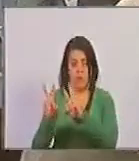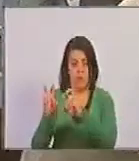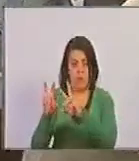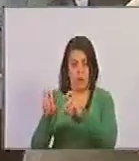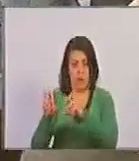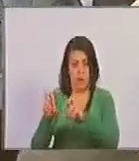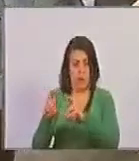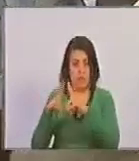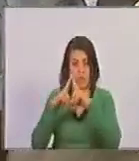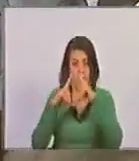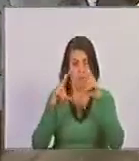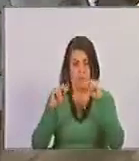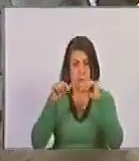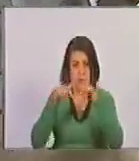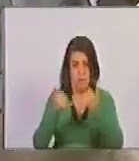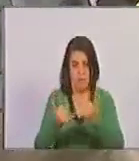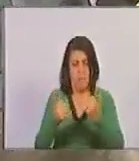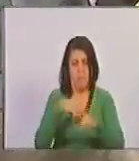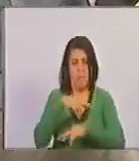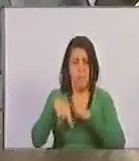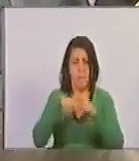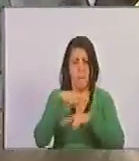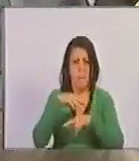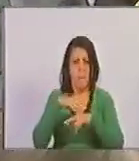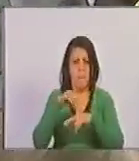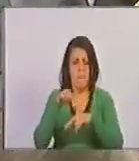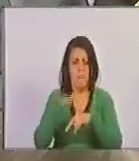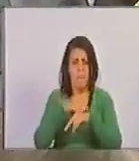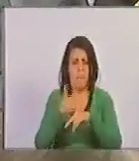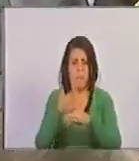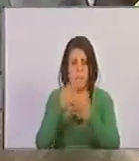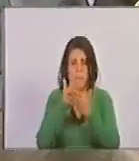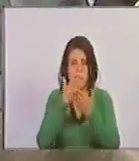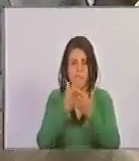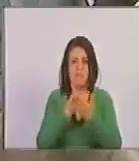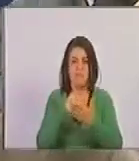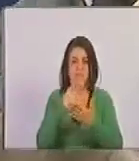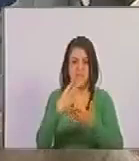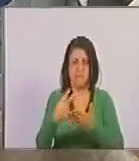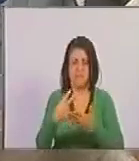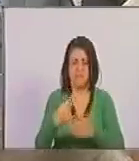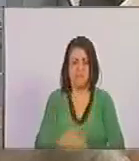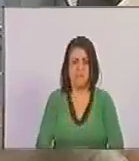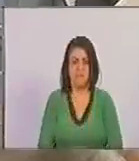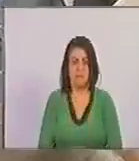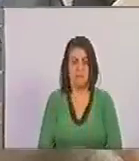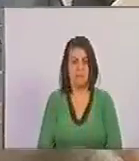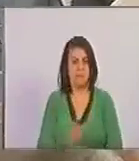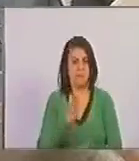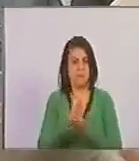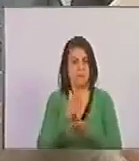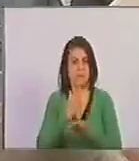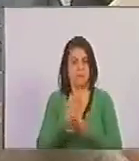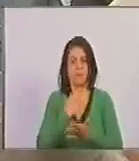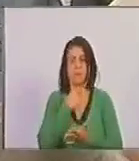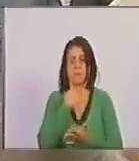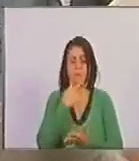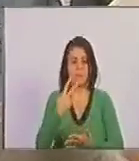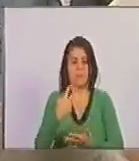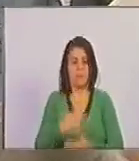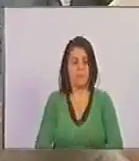Nicaragua en estos tiempos de revolución. Y siempre hay voces agoreras, siempre hay voces